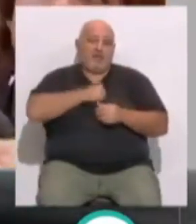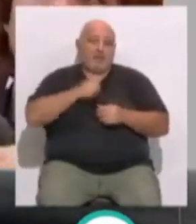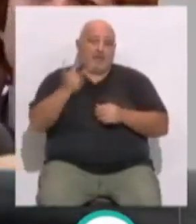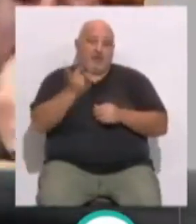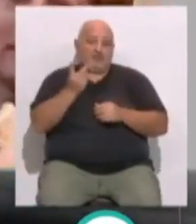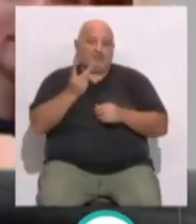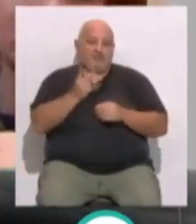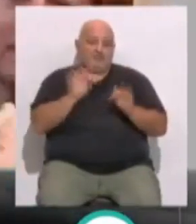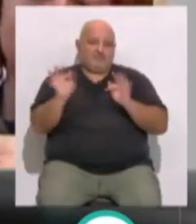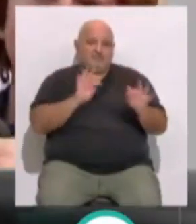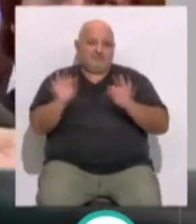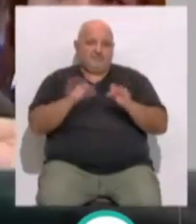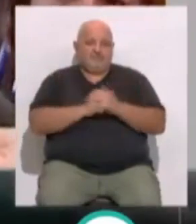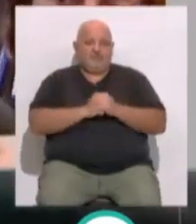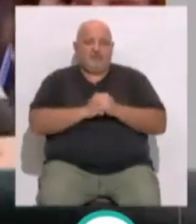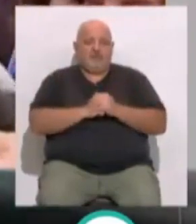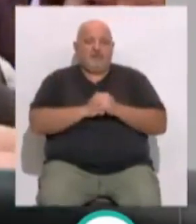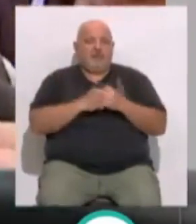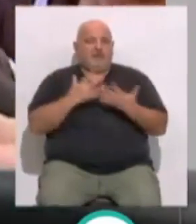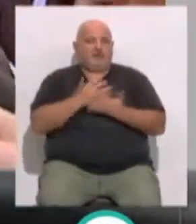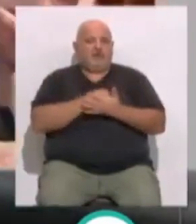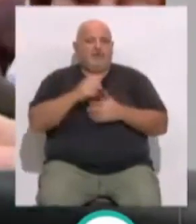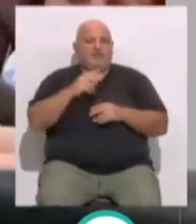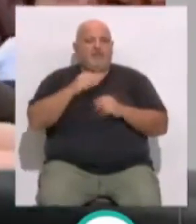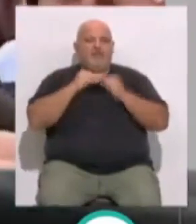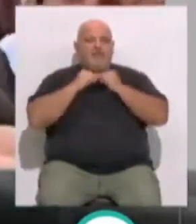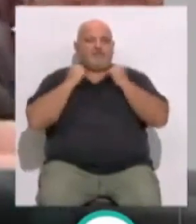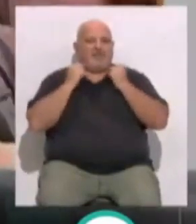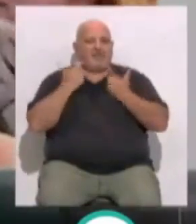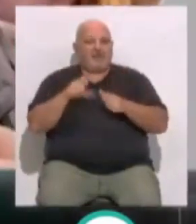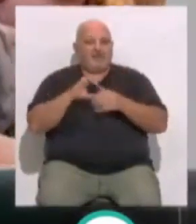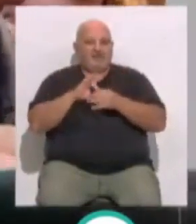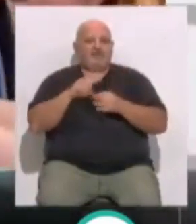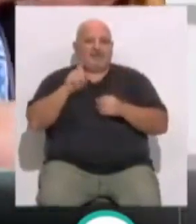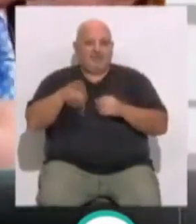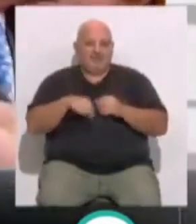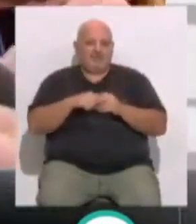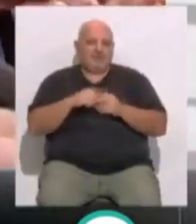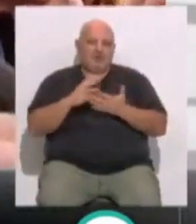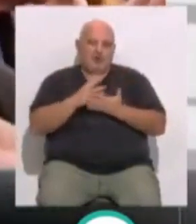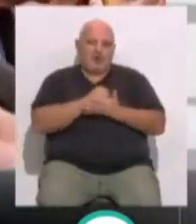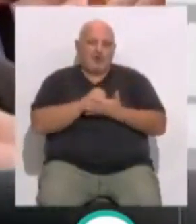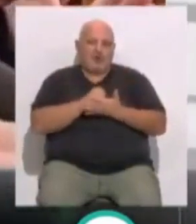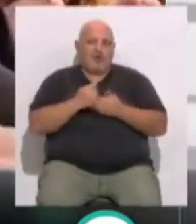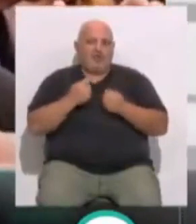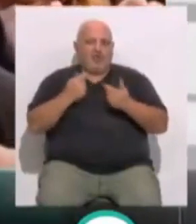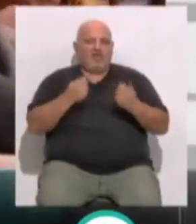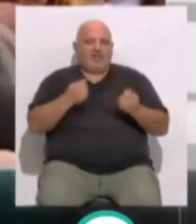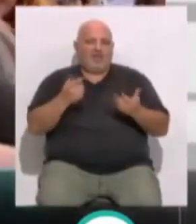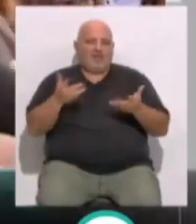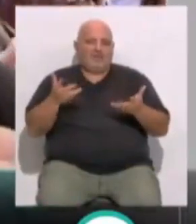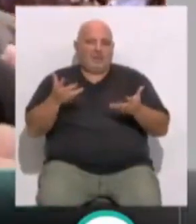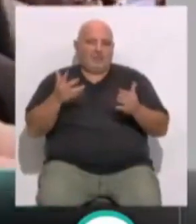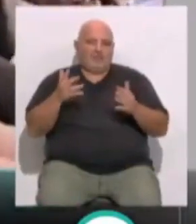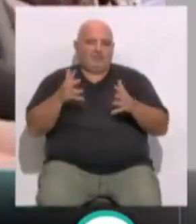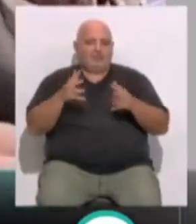porque era obispo de Ceuta, y también a los sacerdotes. Yo creo que eso queda en el recuerdo de todos y el impulso que él dio a la diócesis, en